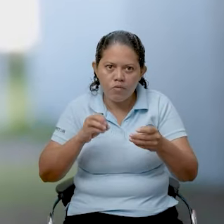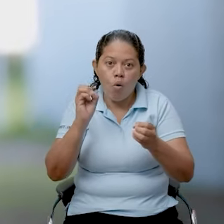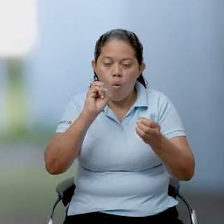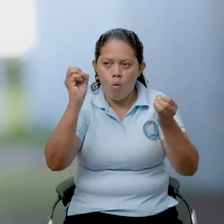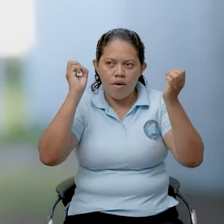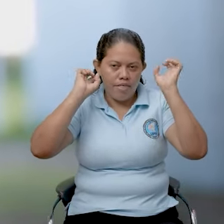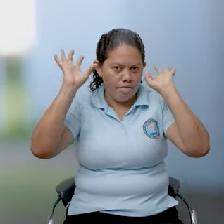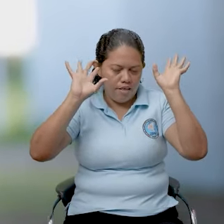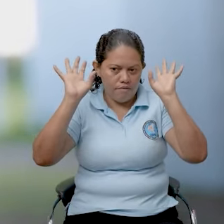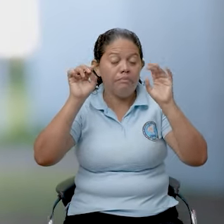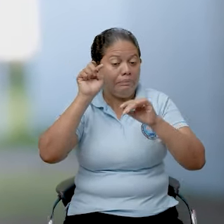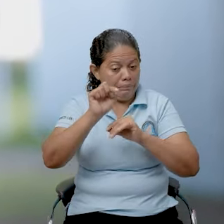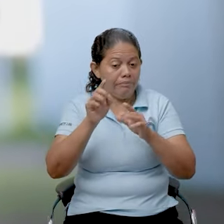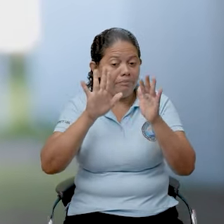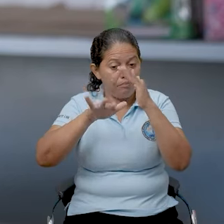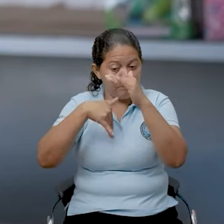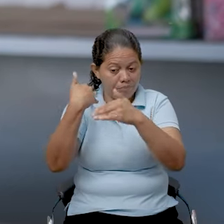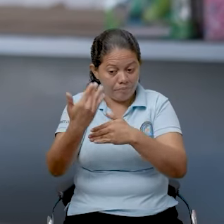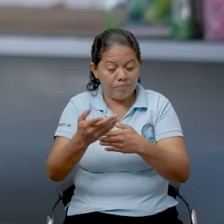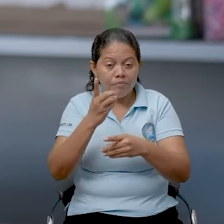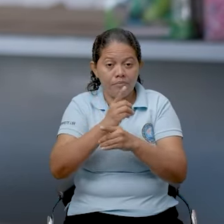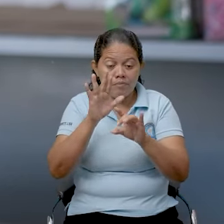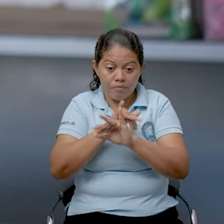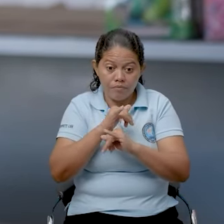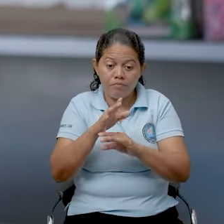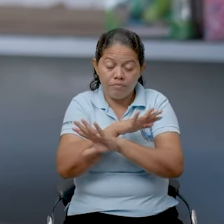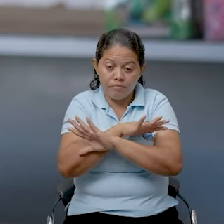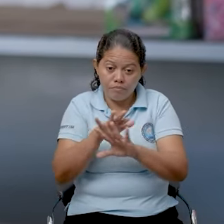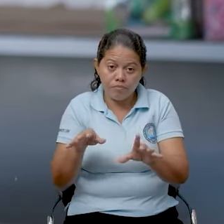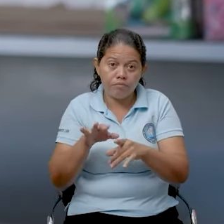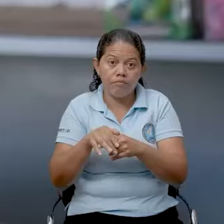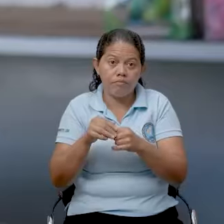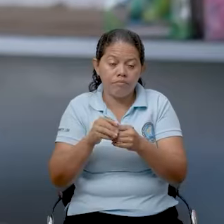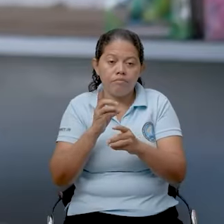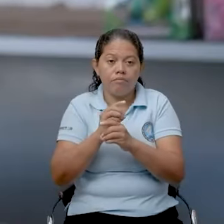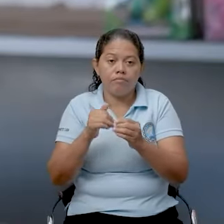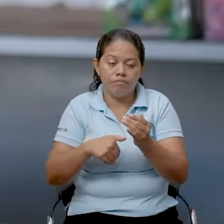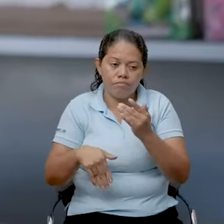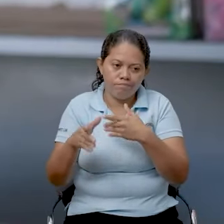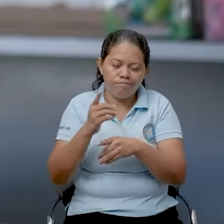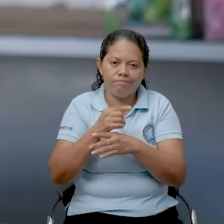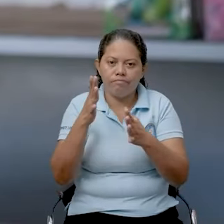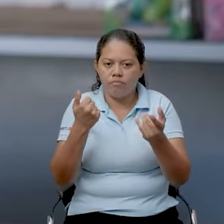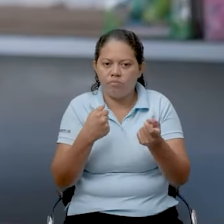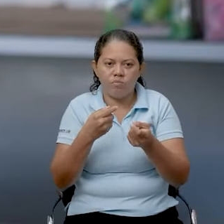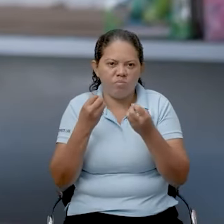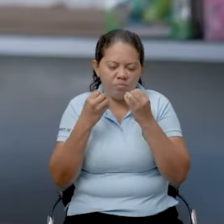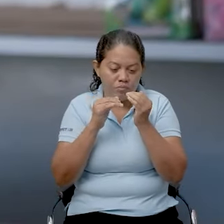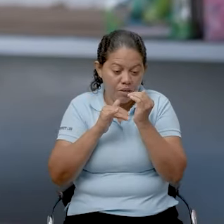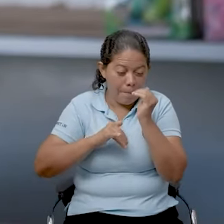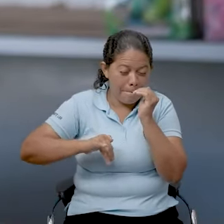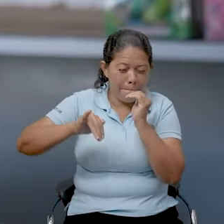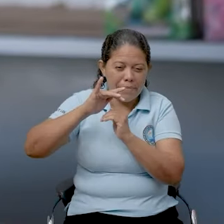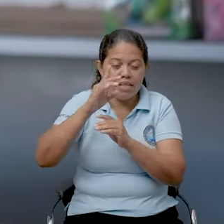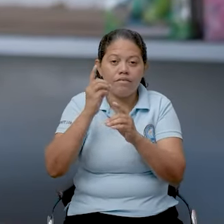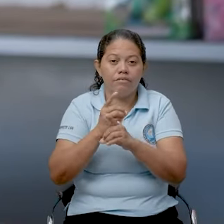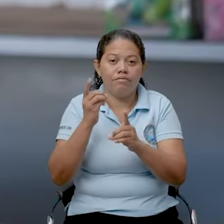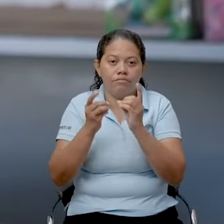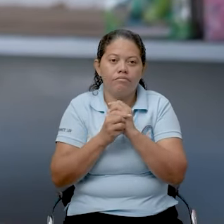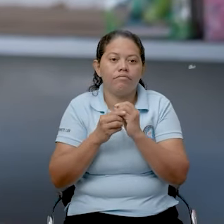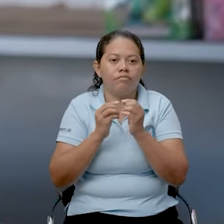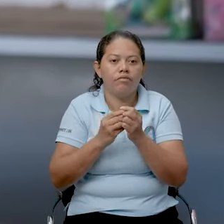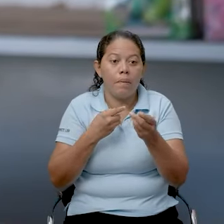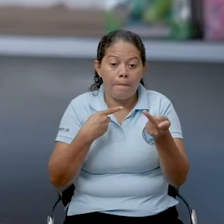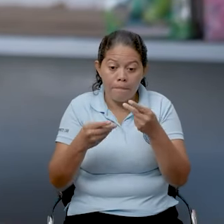oriental. Después cuando ya se surgió de que ya vendíamos un poco más, ya se